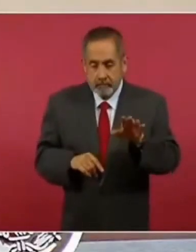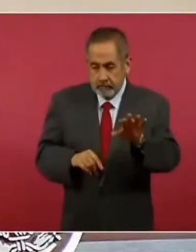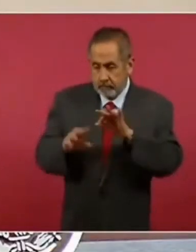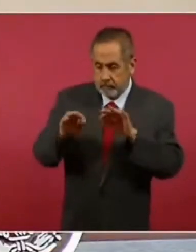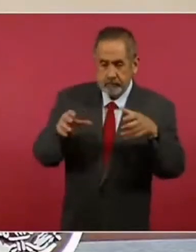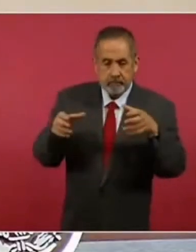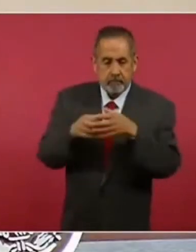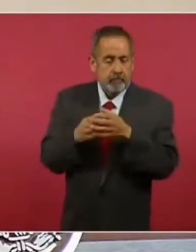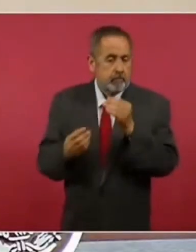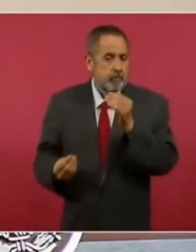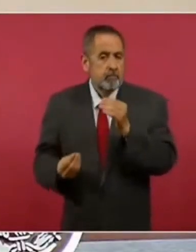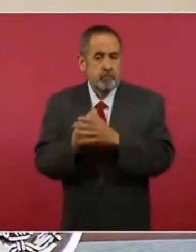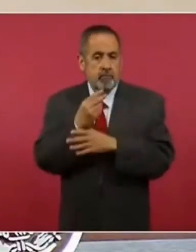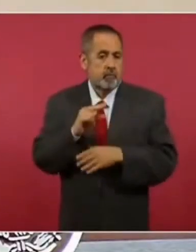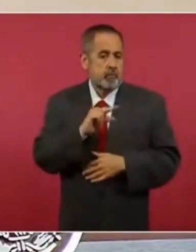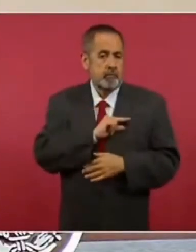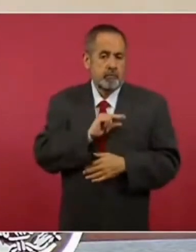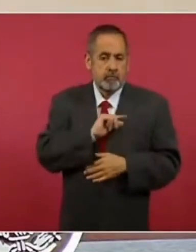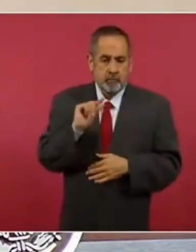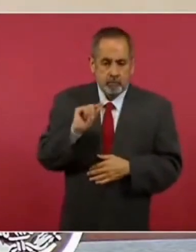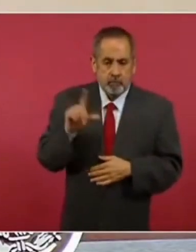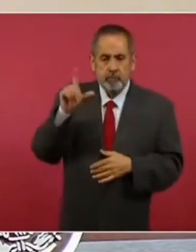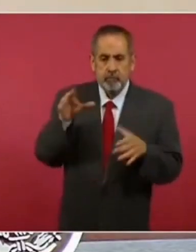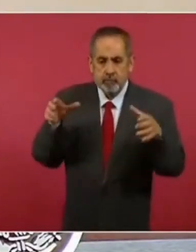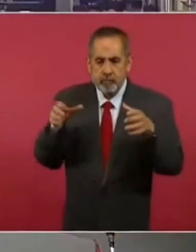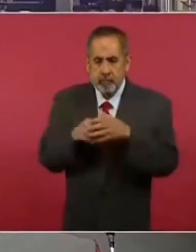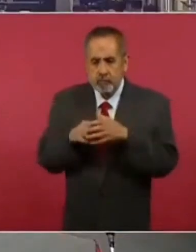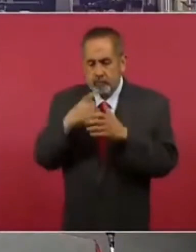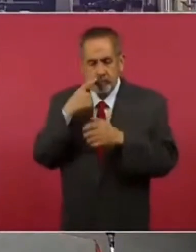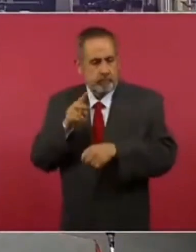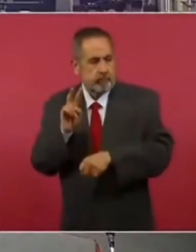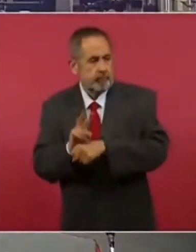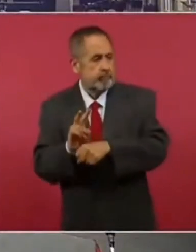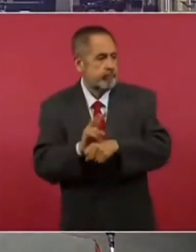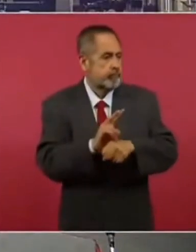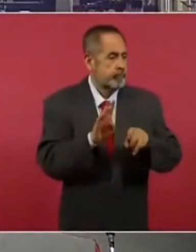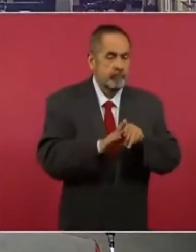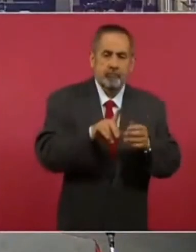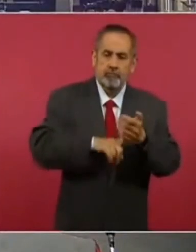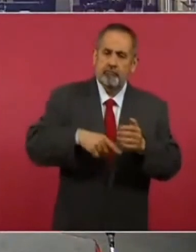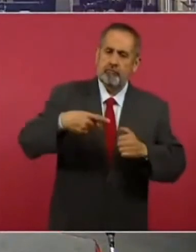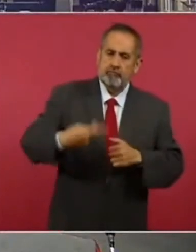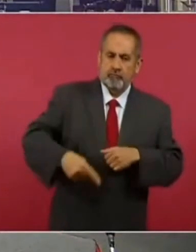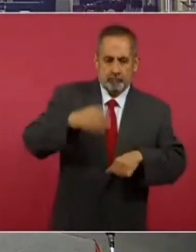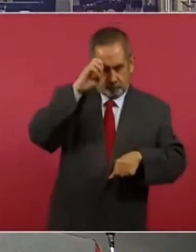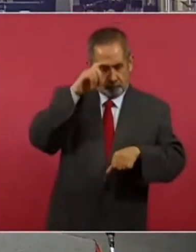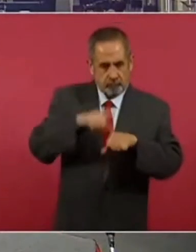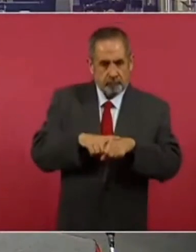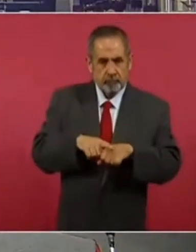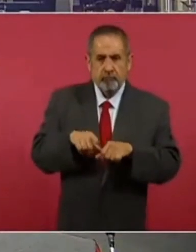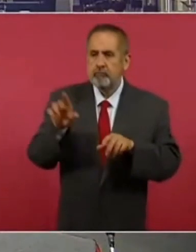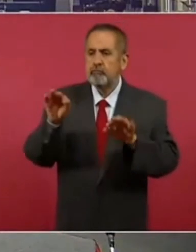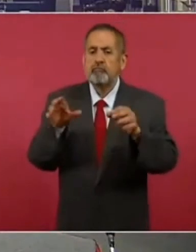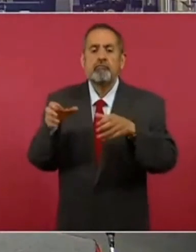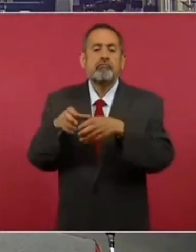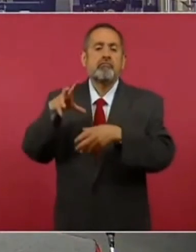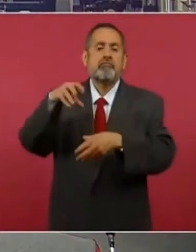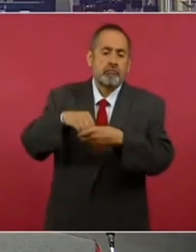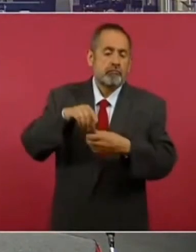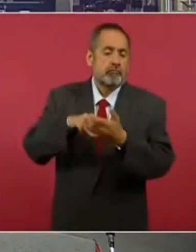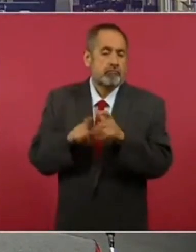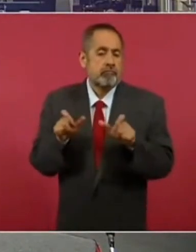especial de tutela o de cuidado del patrimonio cultural en la Guardia Nacional,